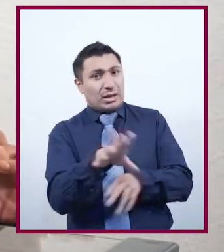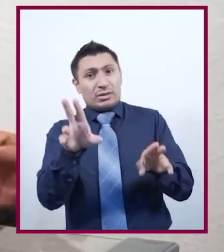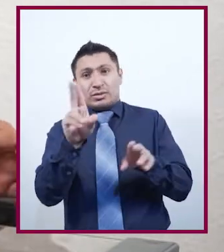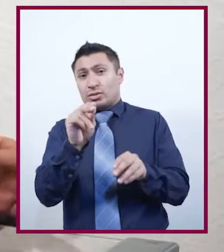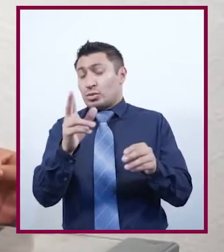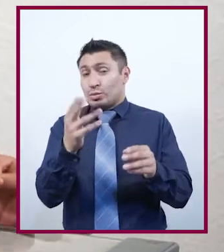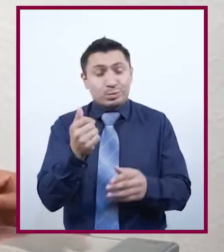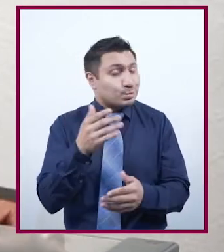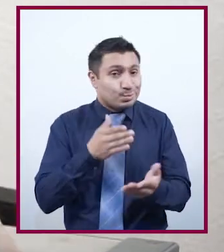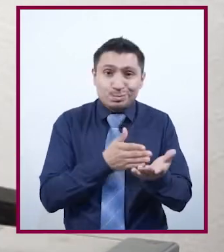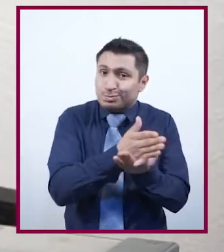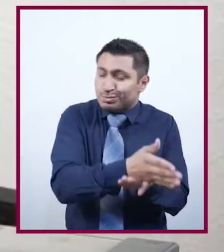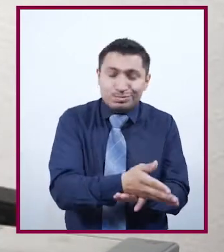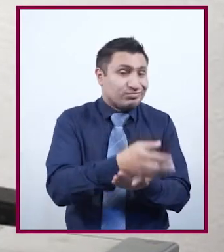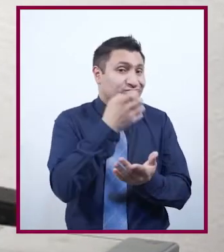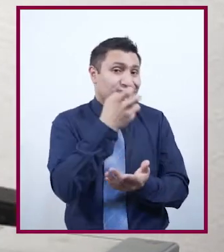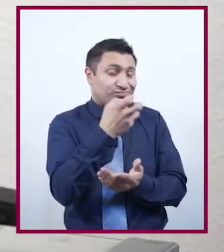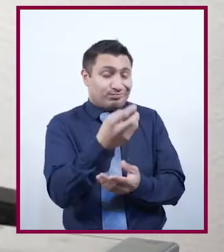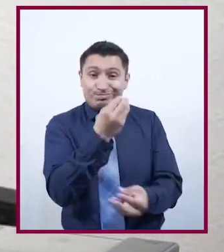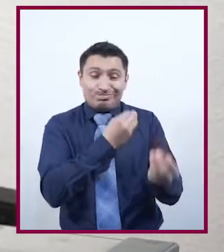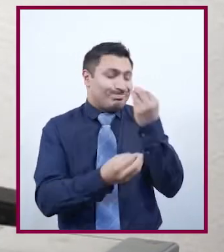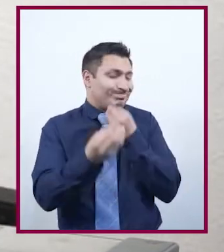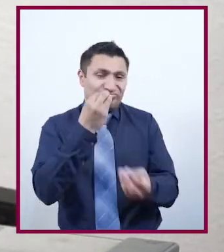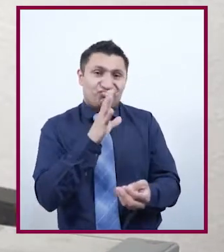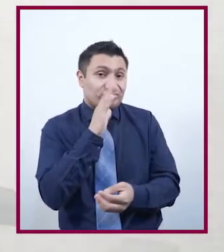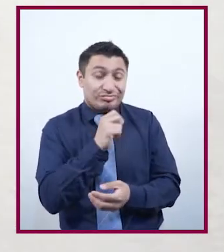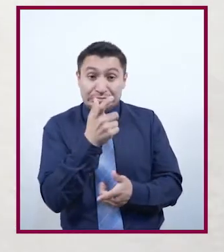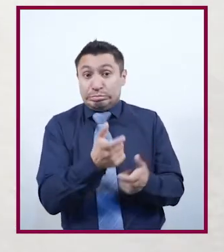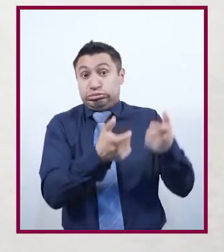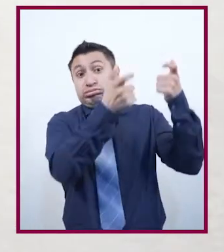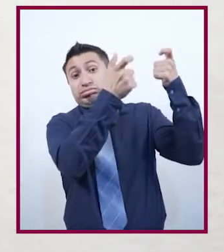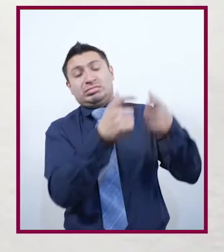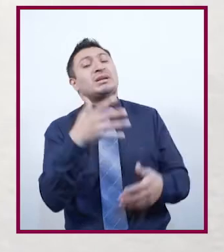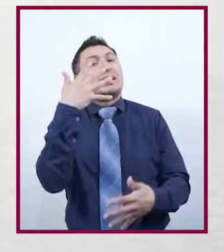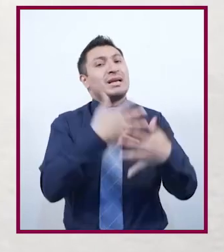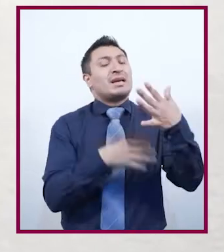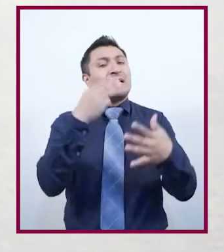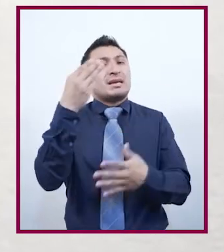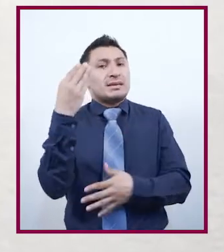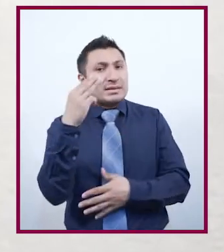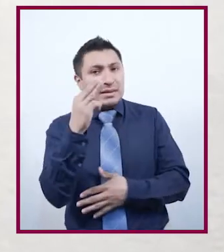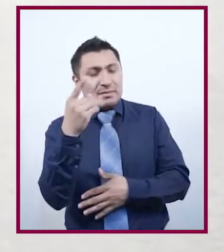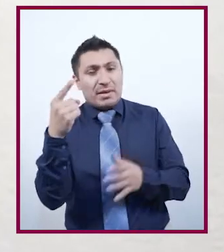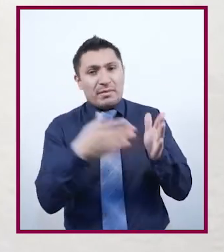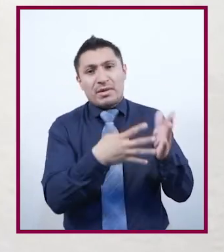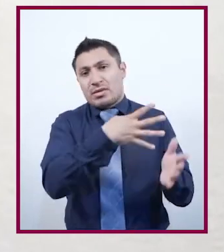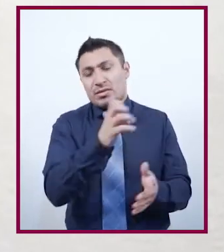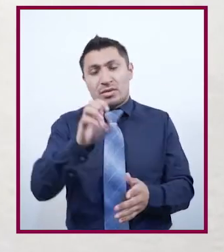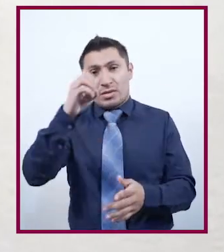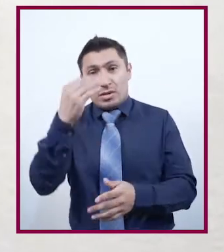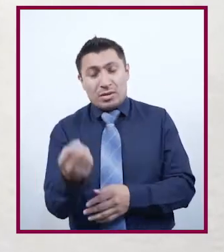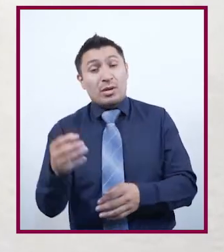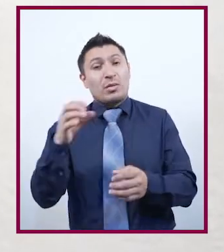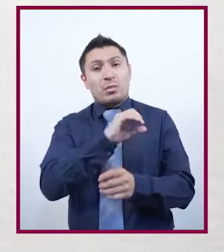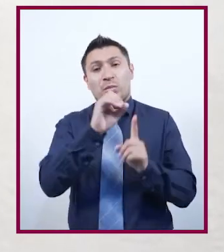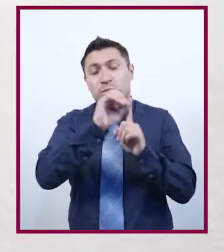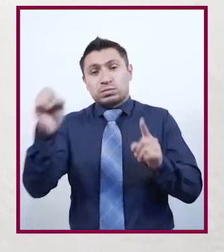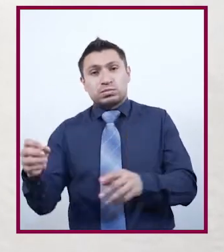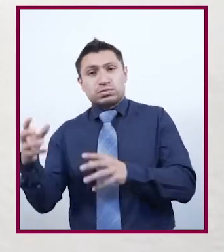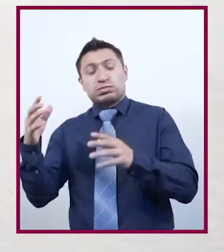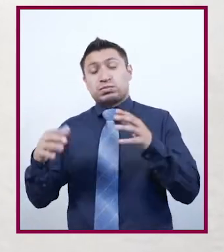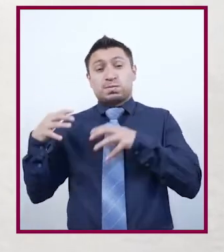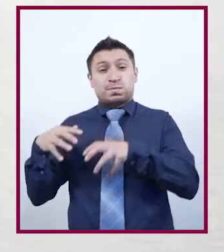universidad ya no tuvieran acceso a esa alternativa alimentaria. Para el 15 de mayo de 1969, se organizó una